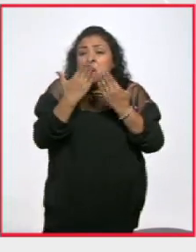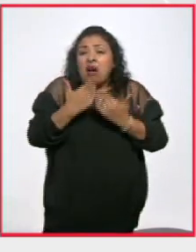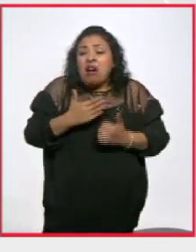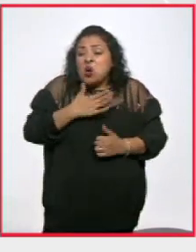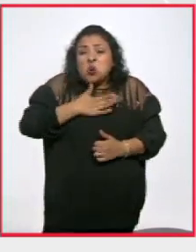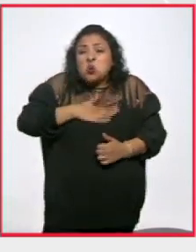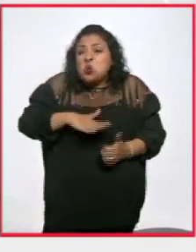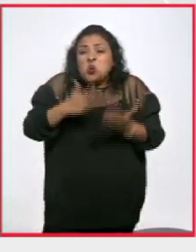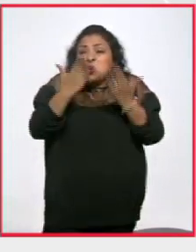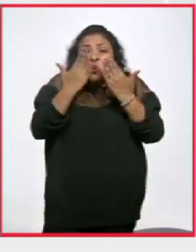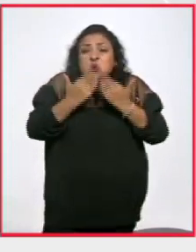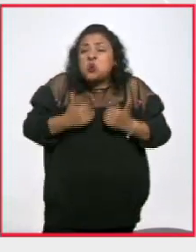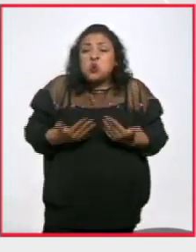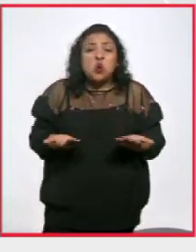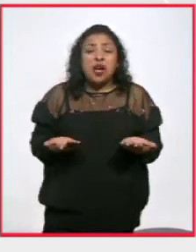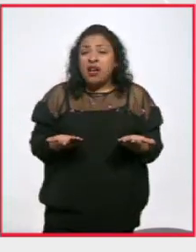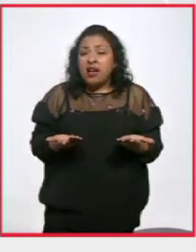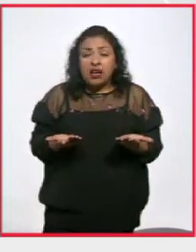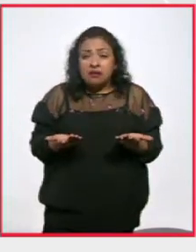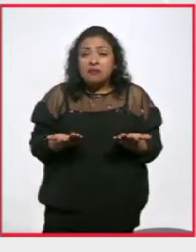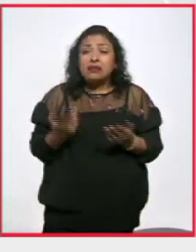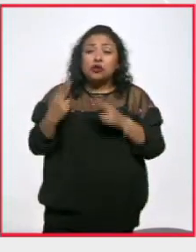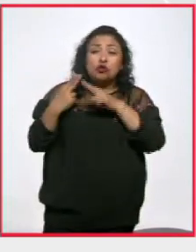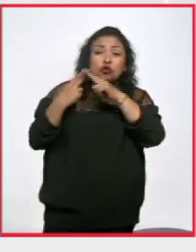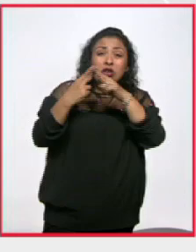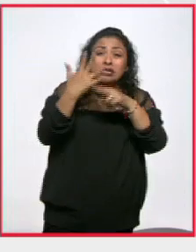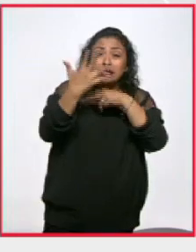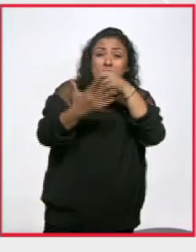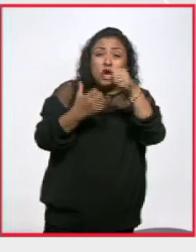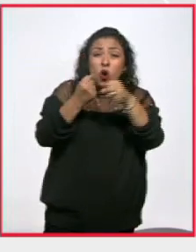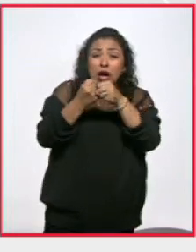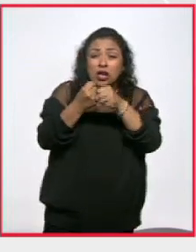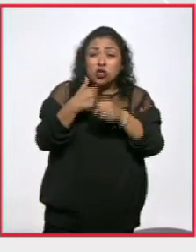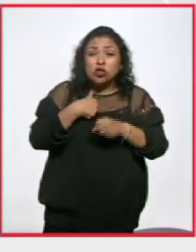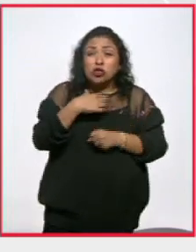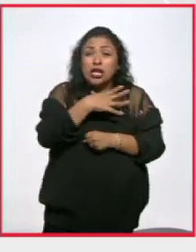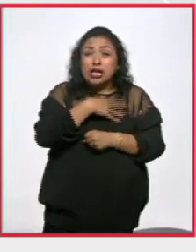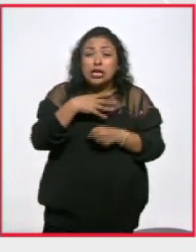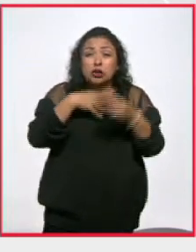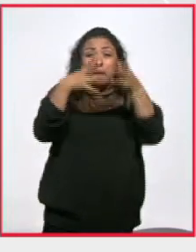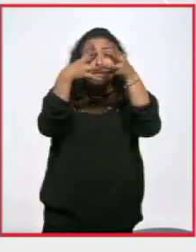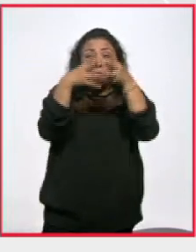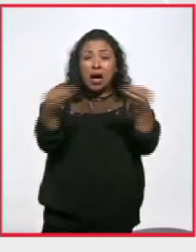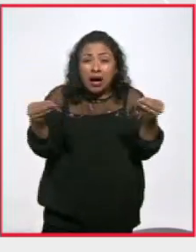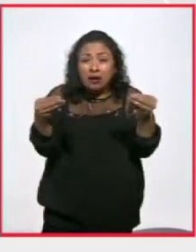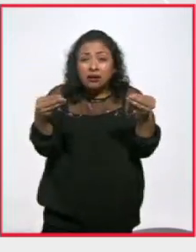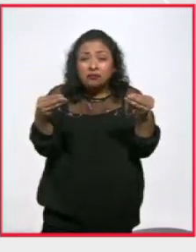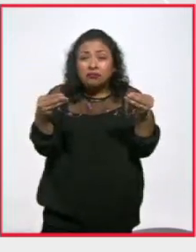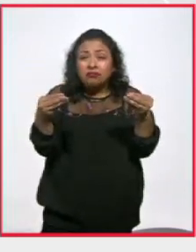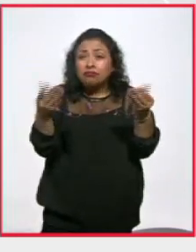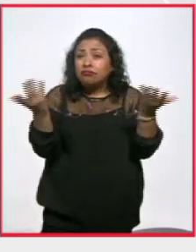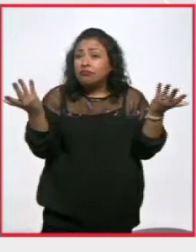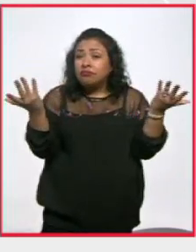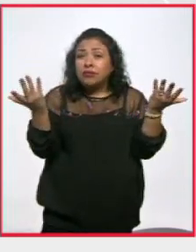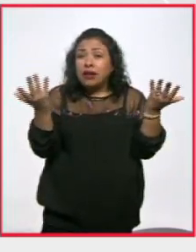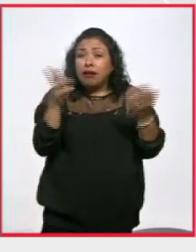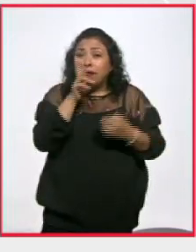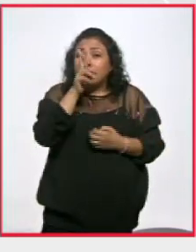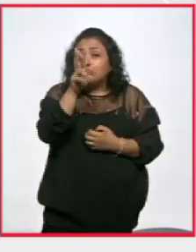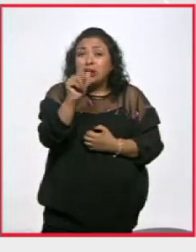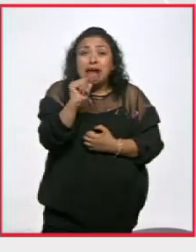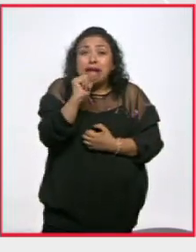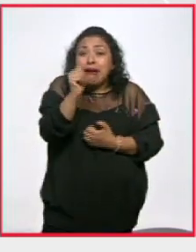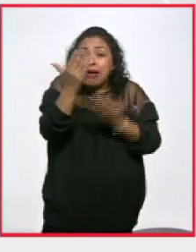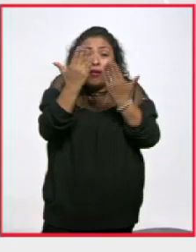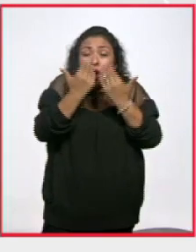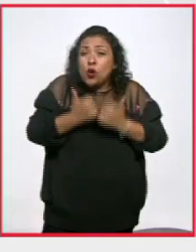hay justicia. A cinco años de la desaparición de nuestros hijos, no tenemos respuesta.